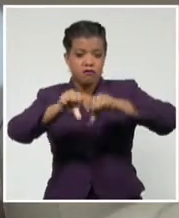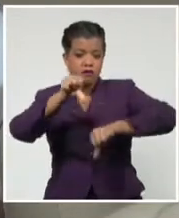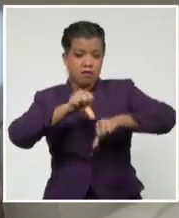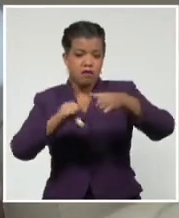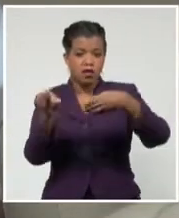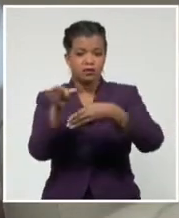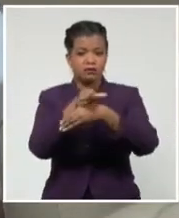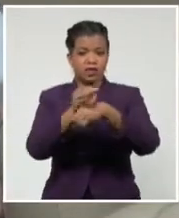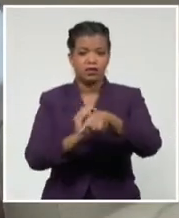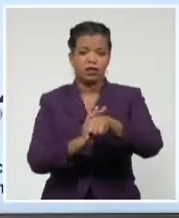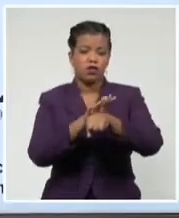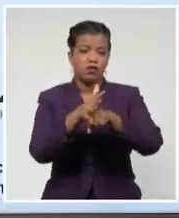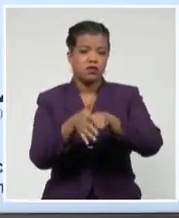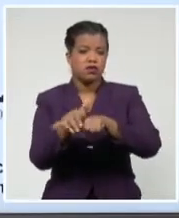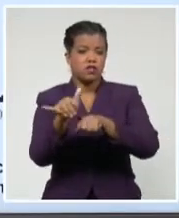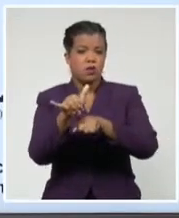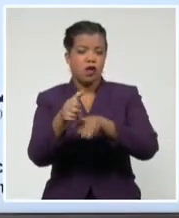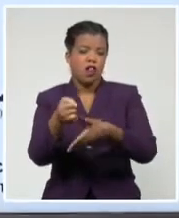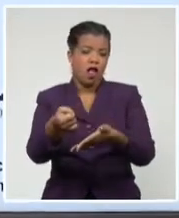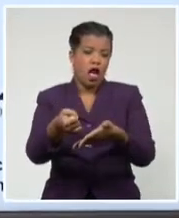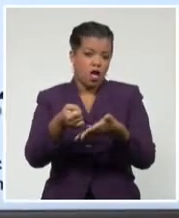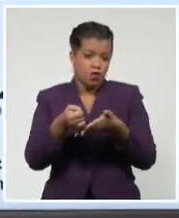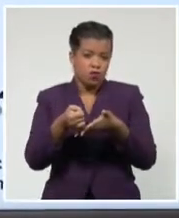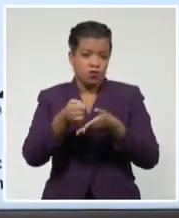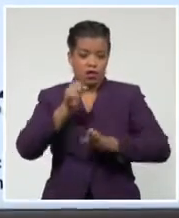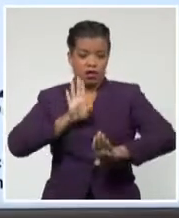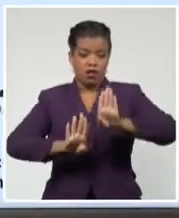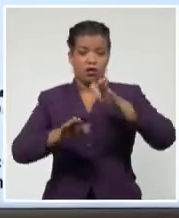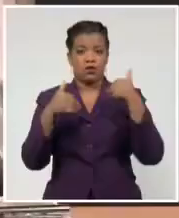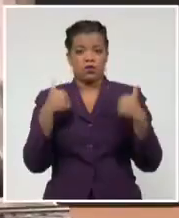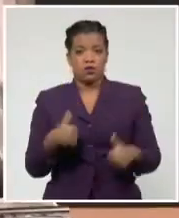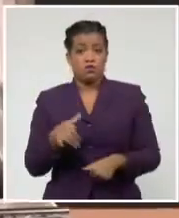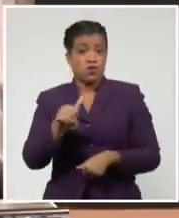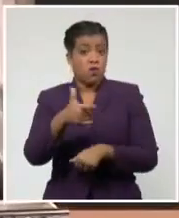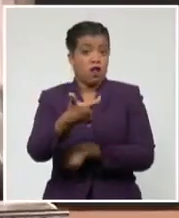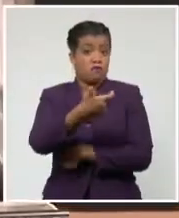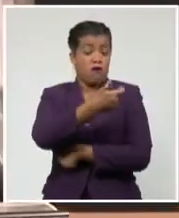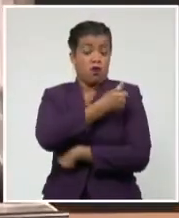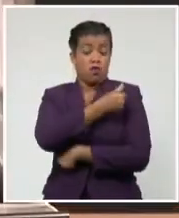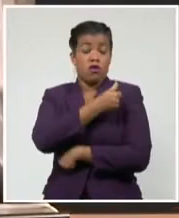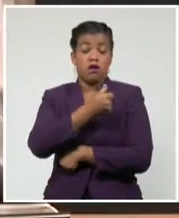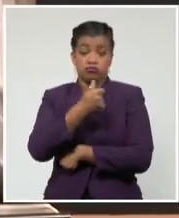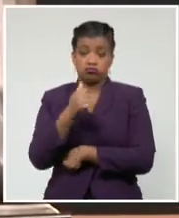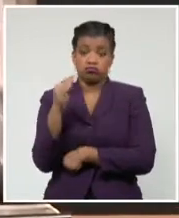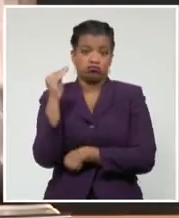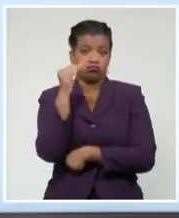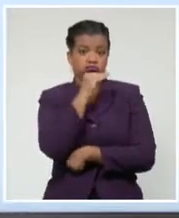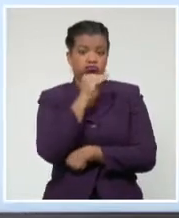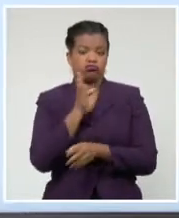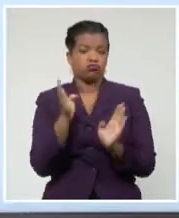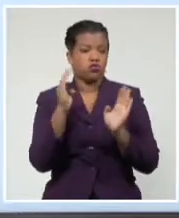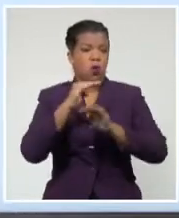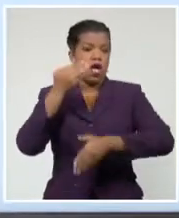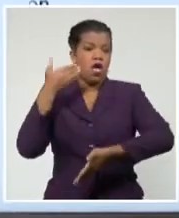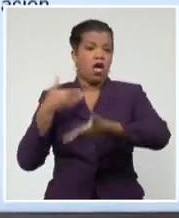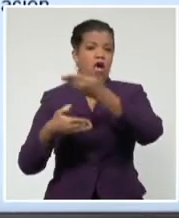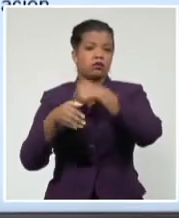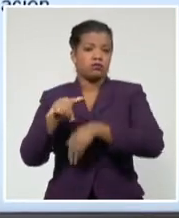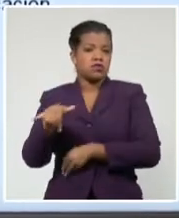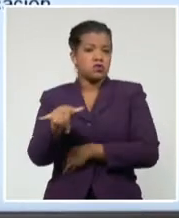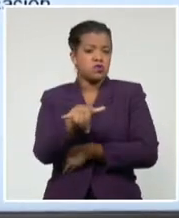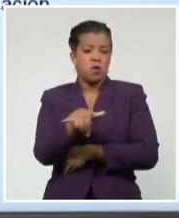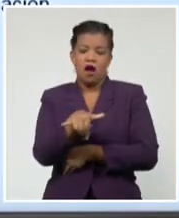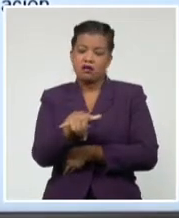del virus y el toxoide tetánico. Es además una vacuna de avanzada, pues no tiene antecedentes entre todas las que se